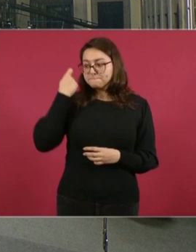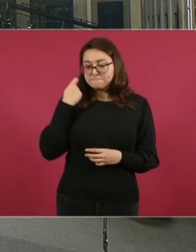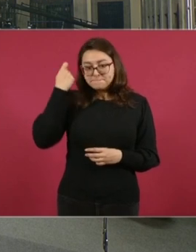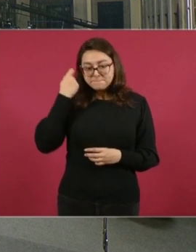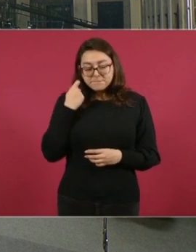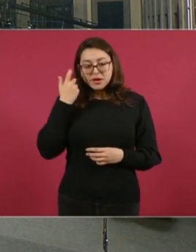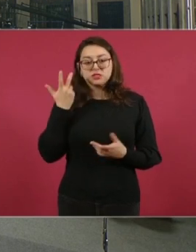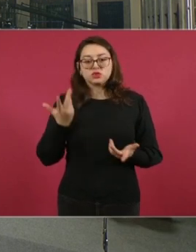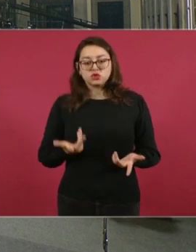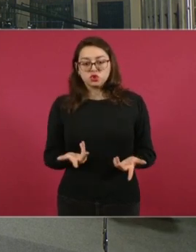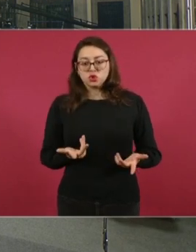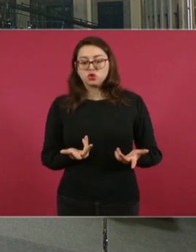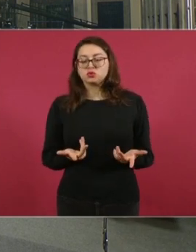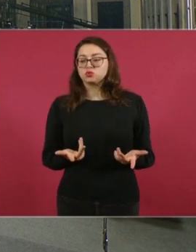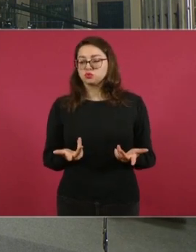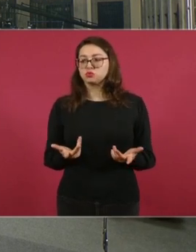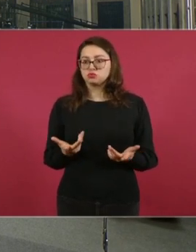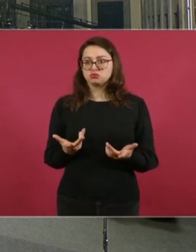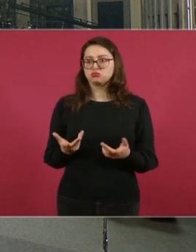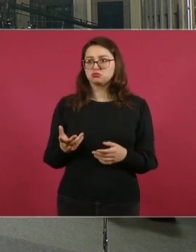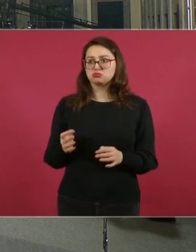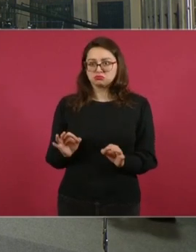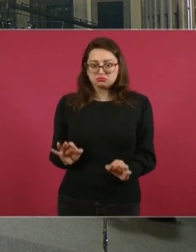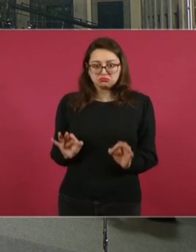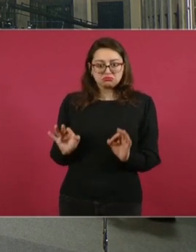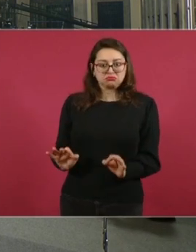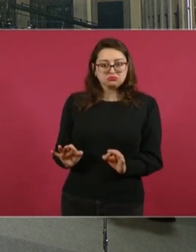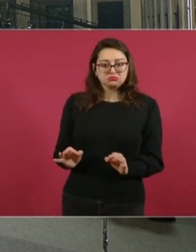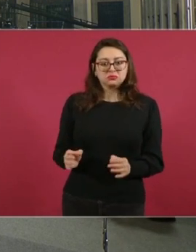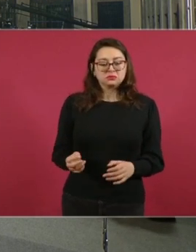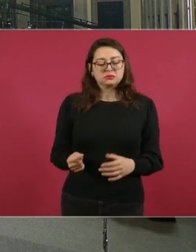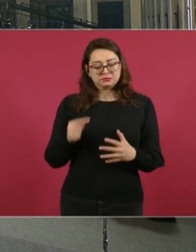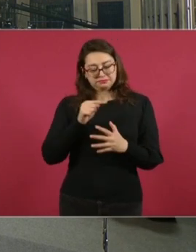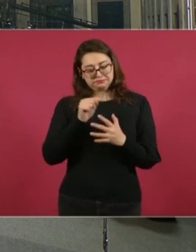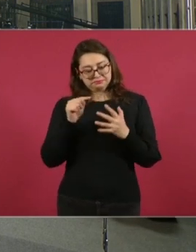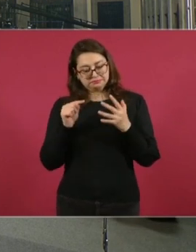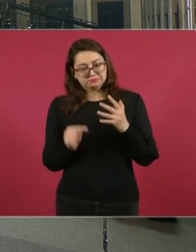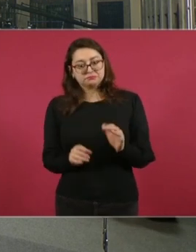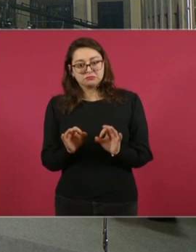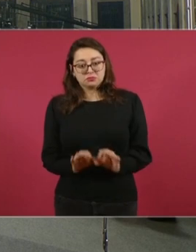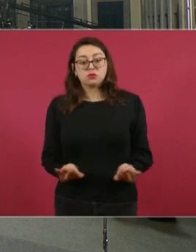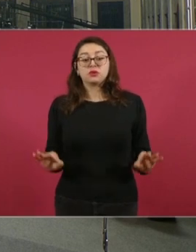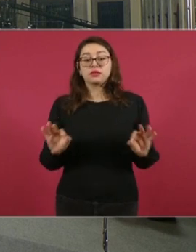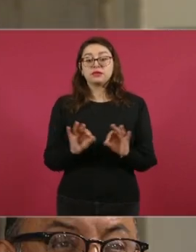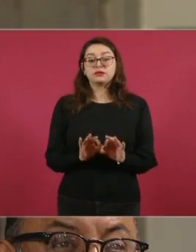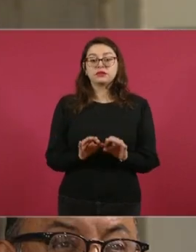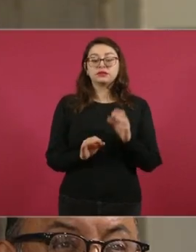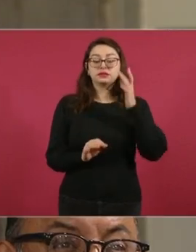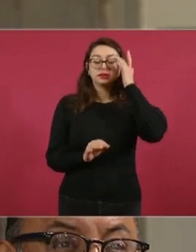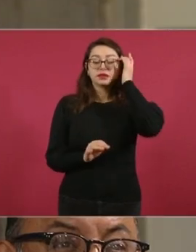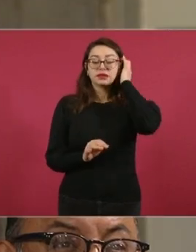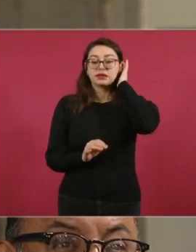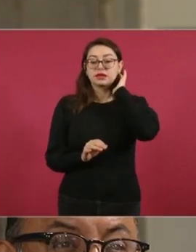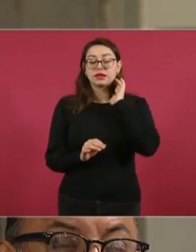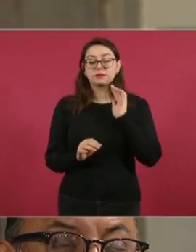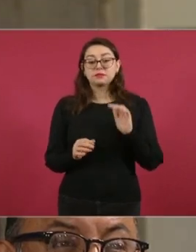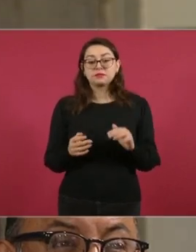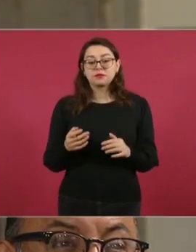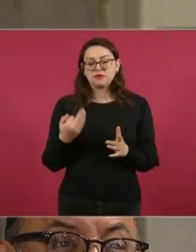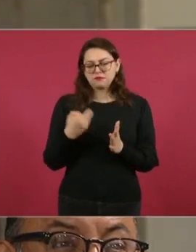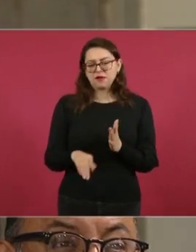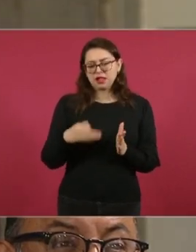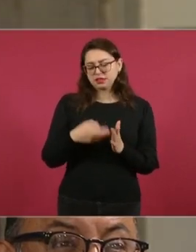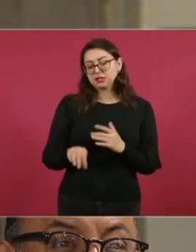retirar con la totalidad de sus salarios, lo cual es muy importante. Faltarían algunas cositas, pero creo que este tema de la reducción